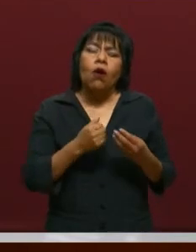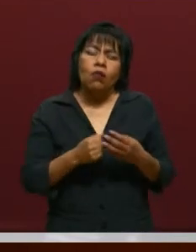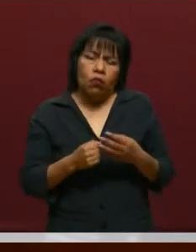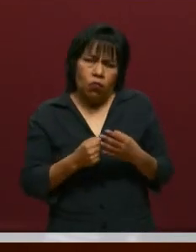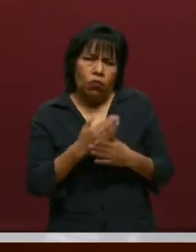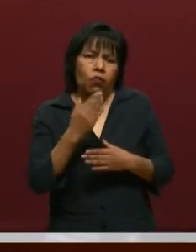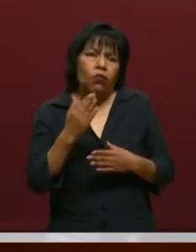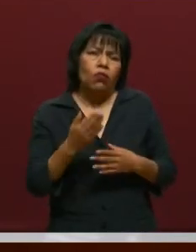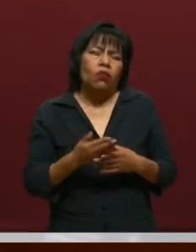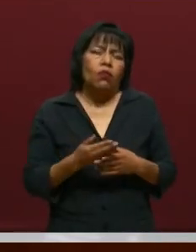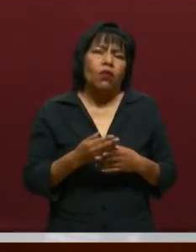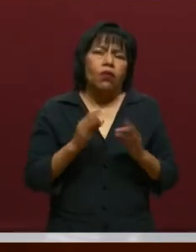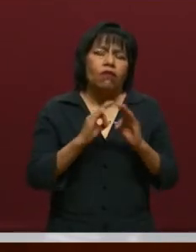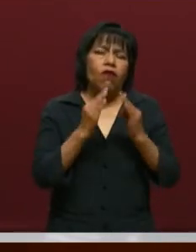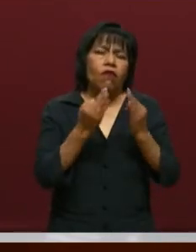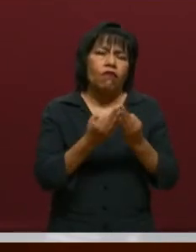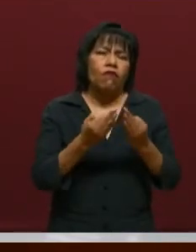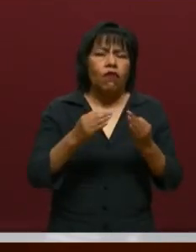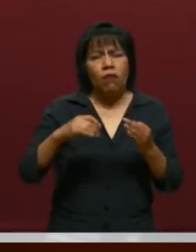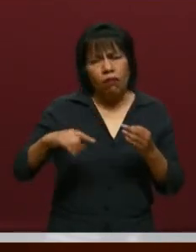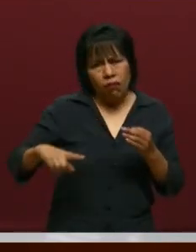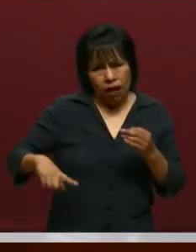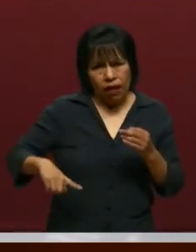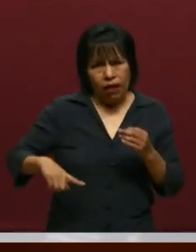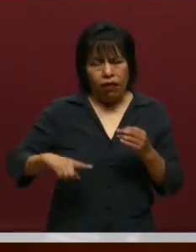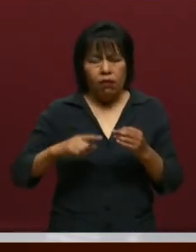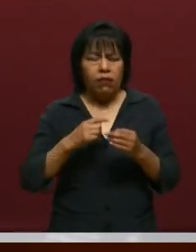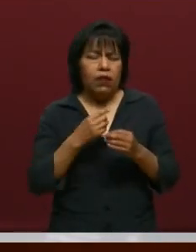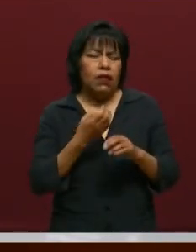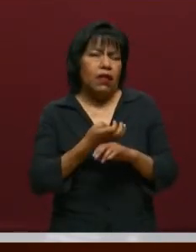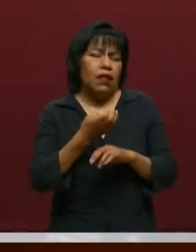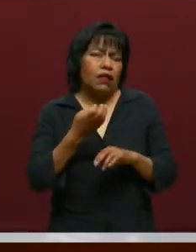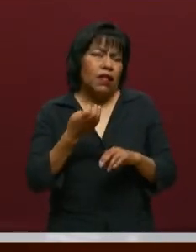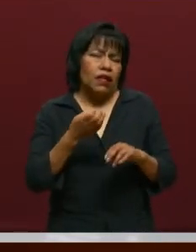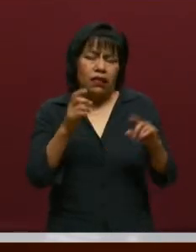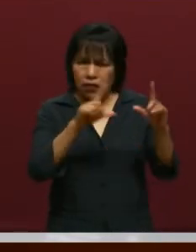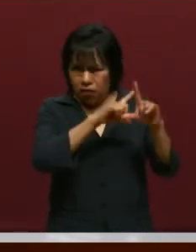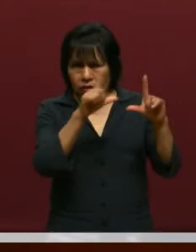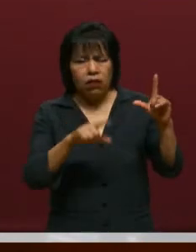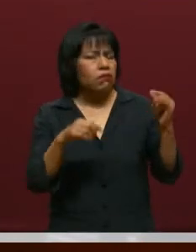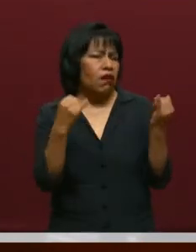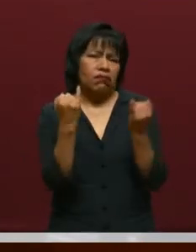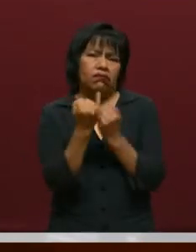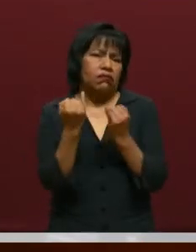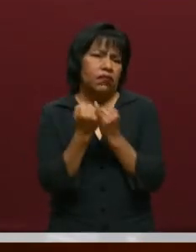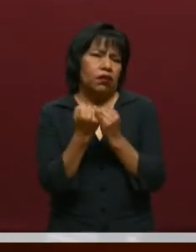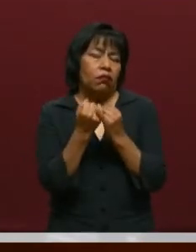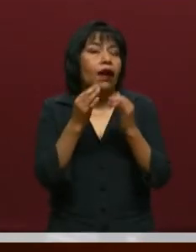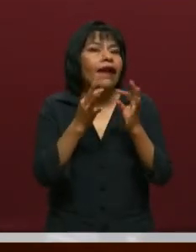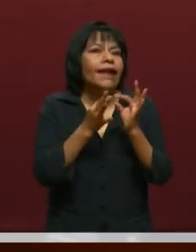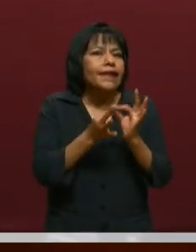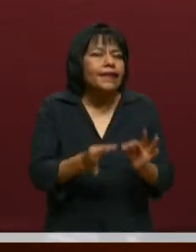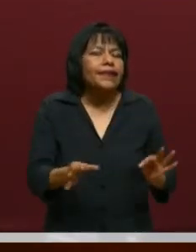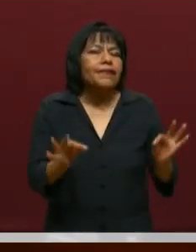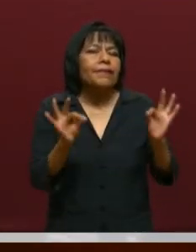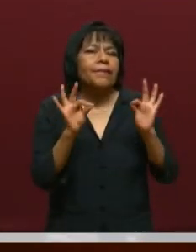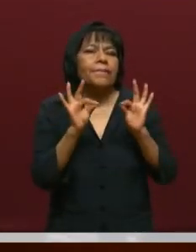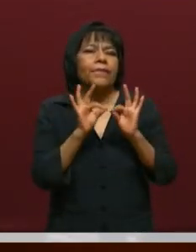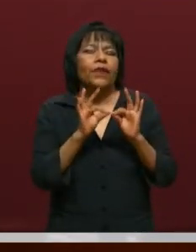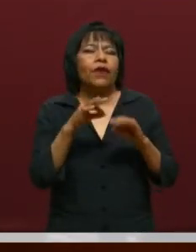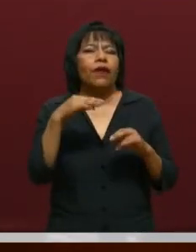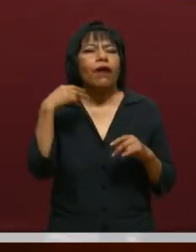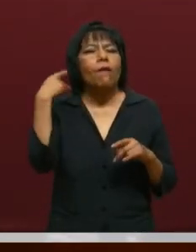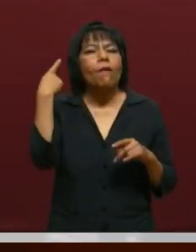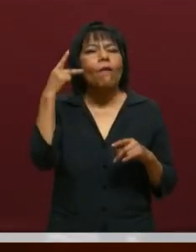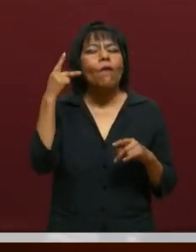gobierno que impera en el país, en el Estado. Entonces, también la importancia de que en